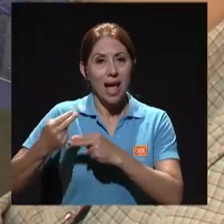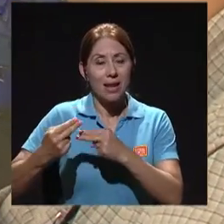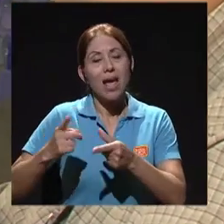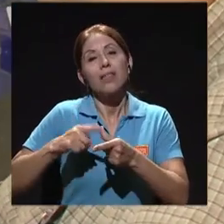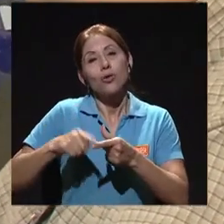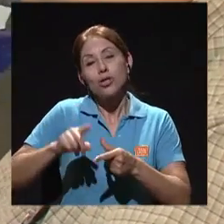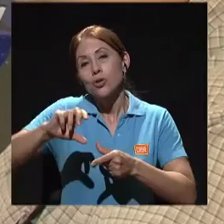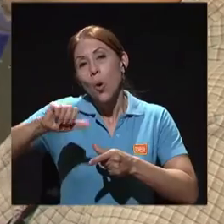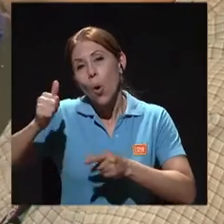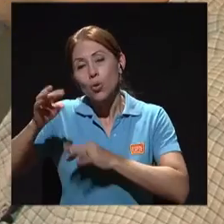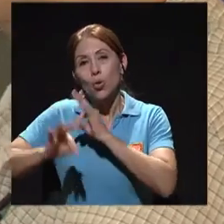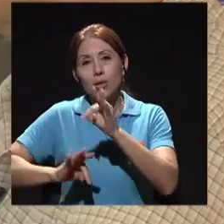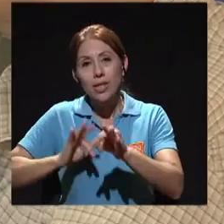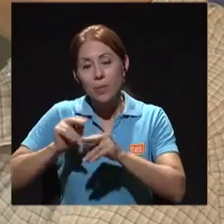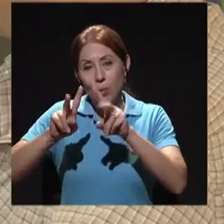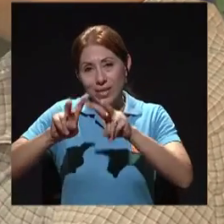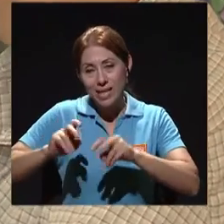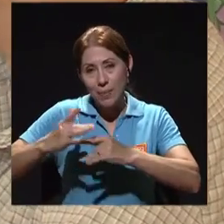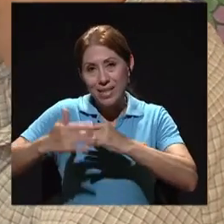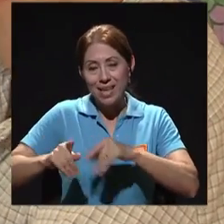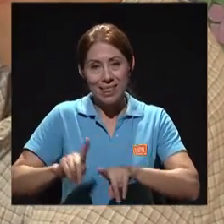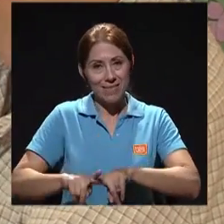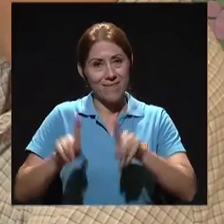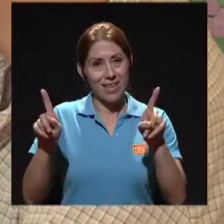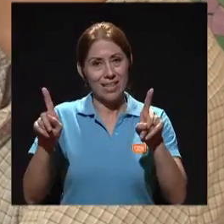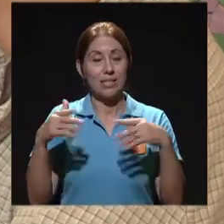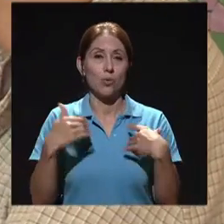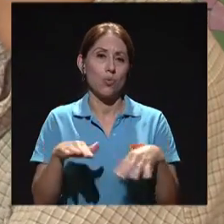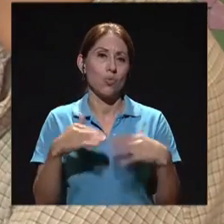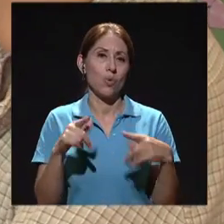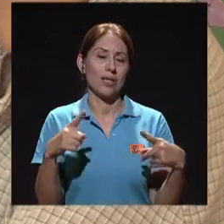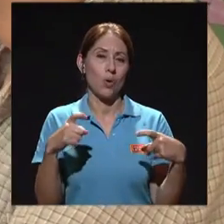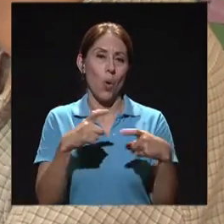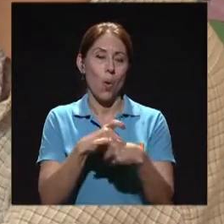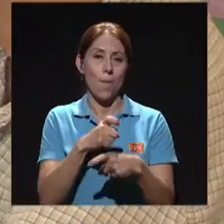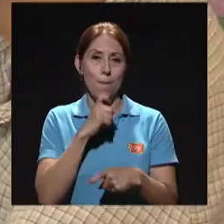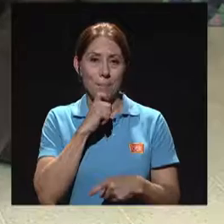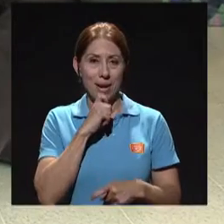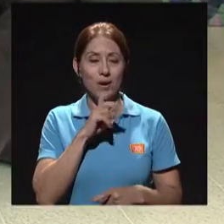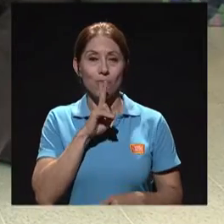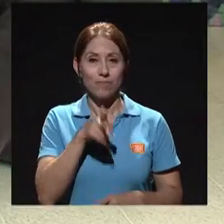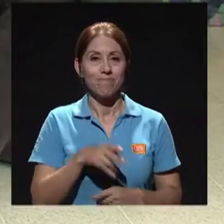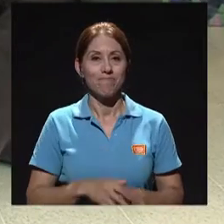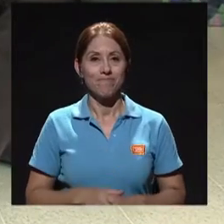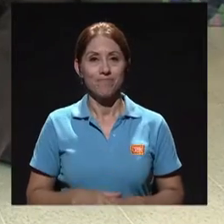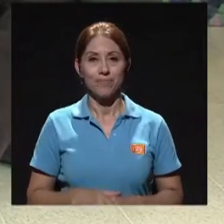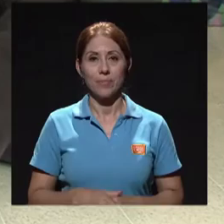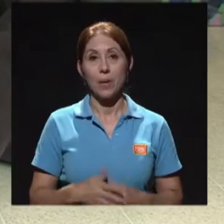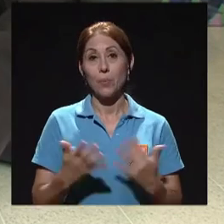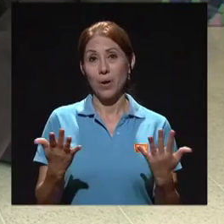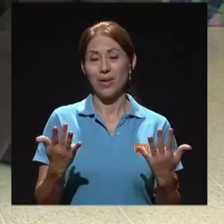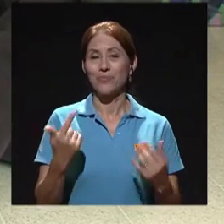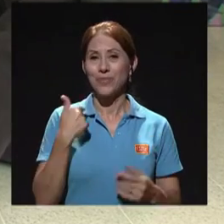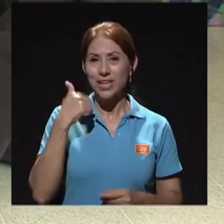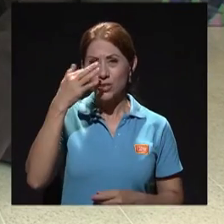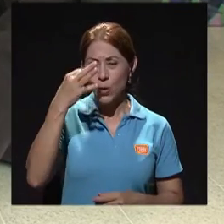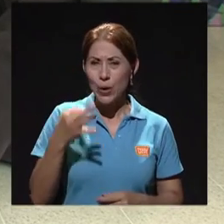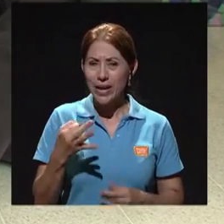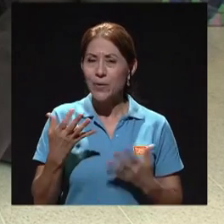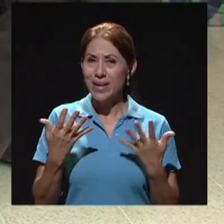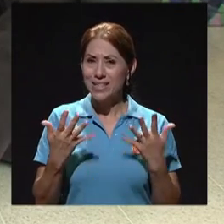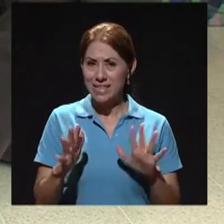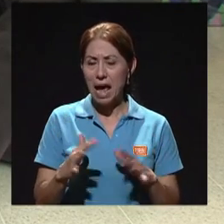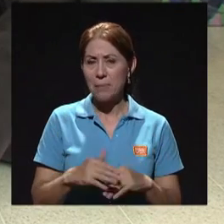una condición hereditaria, ¿verdad? O sea, es un poco complejo en realidad. No, y yo creo que ya, Walter, para ir